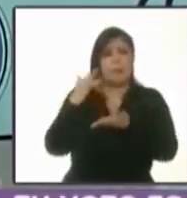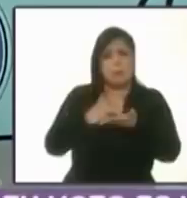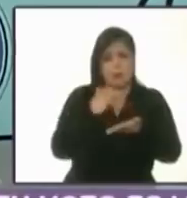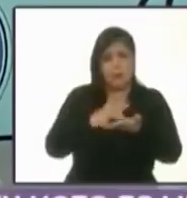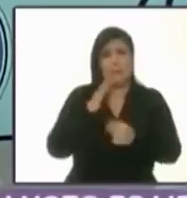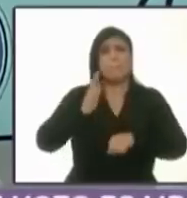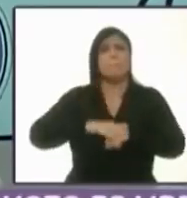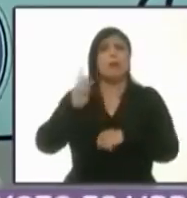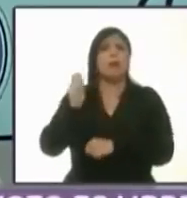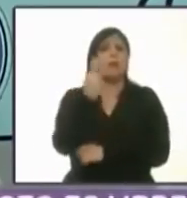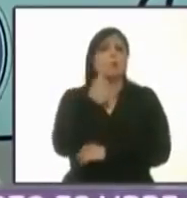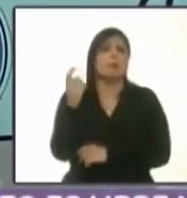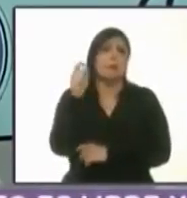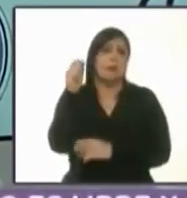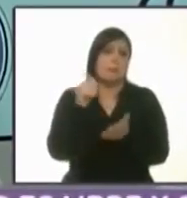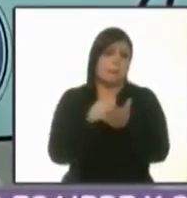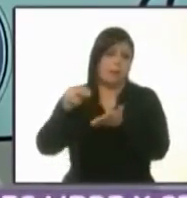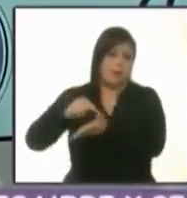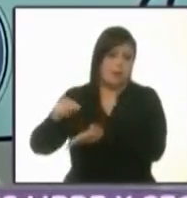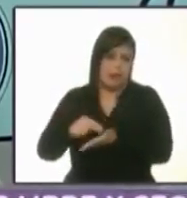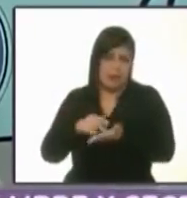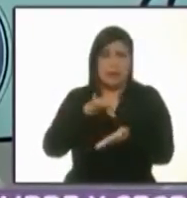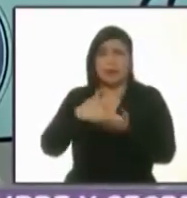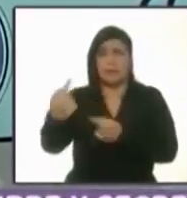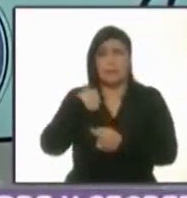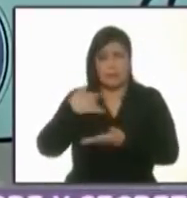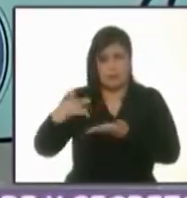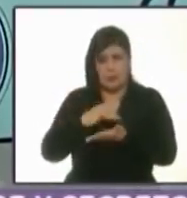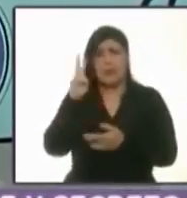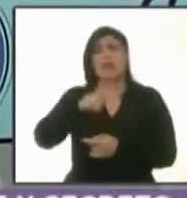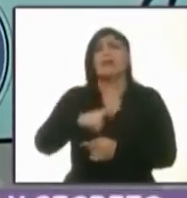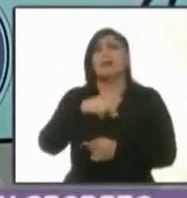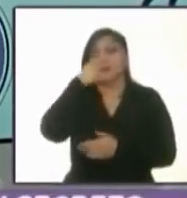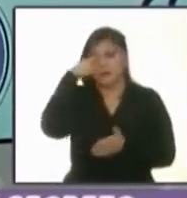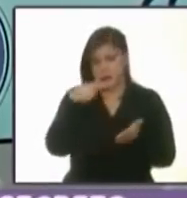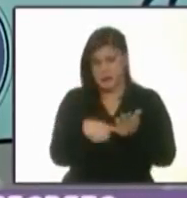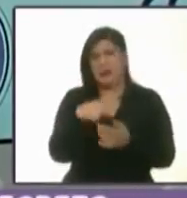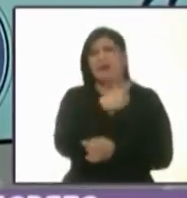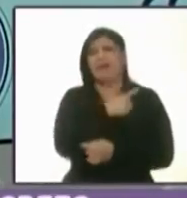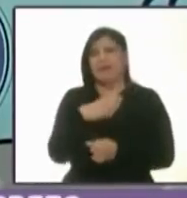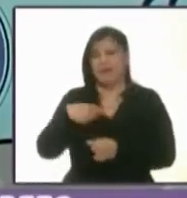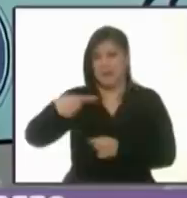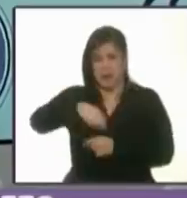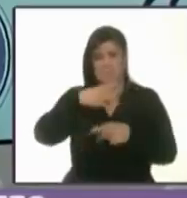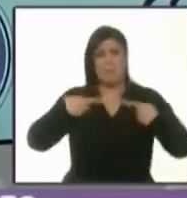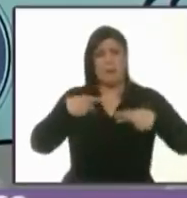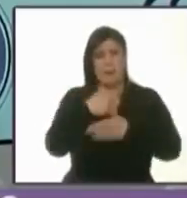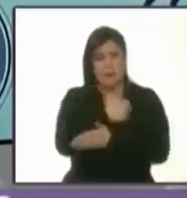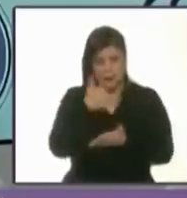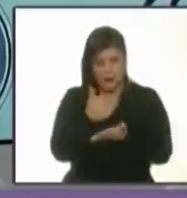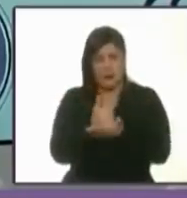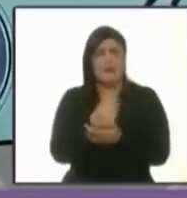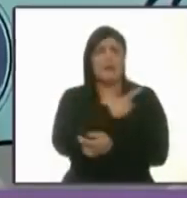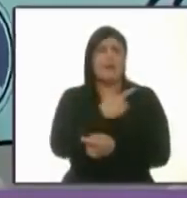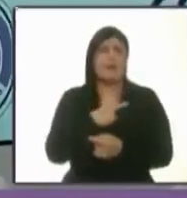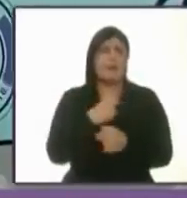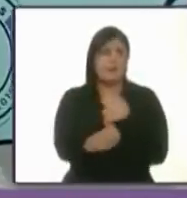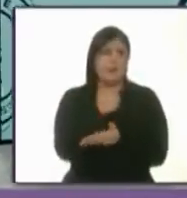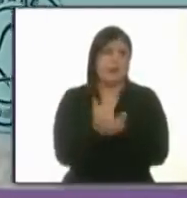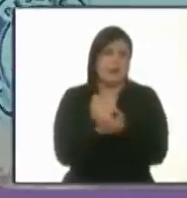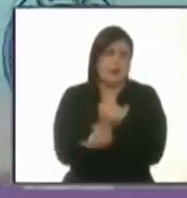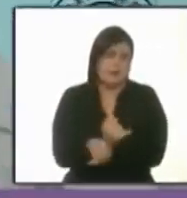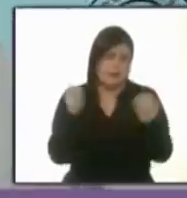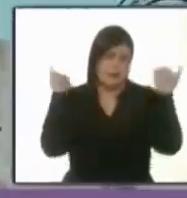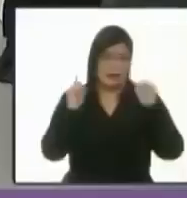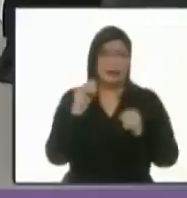con más de 120 mil firmas. Créanlo. Es necesario que los ciudadanos hagamos una ciudad independiente.